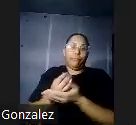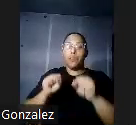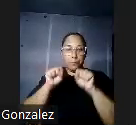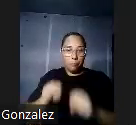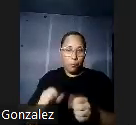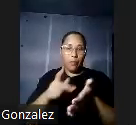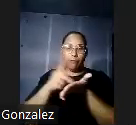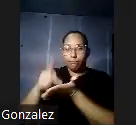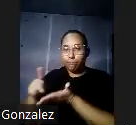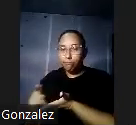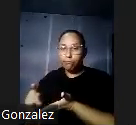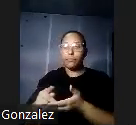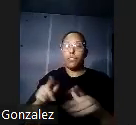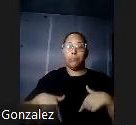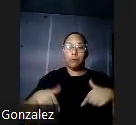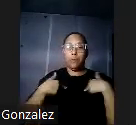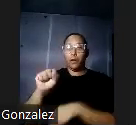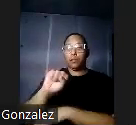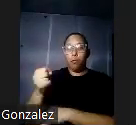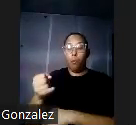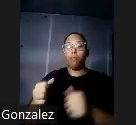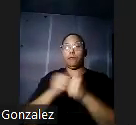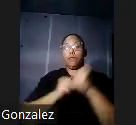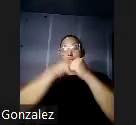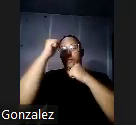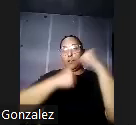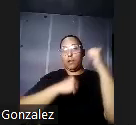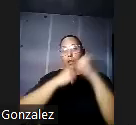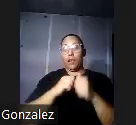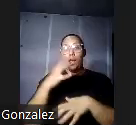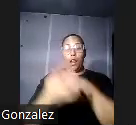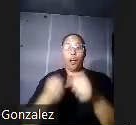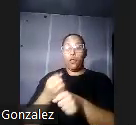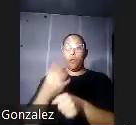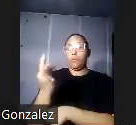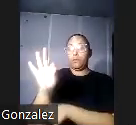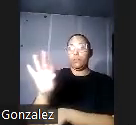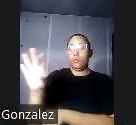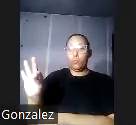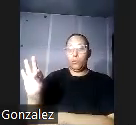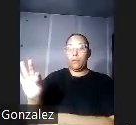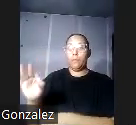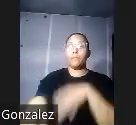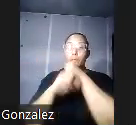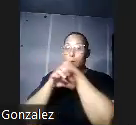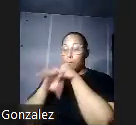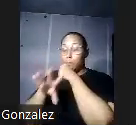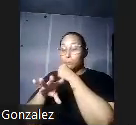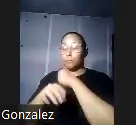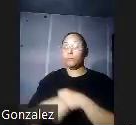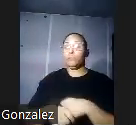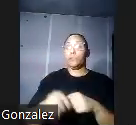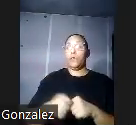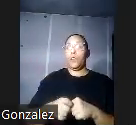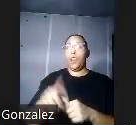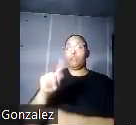Juan. La construcción de viviendas se inició en 1909 y como parte de la promoción en prensa se anunció